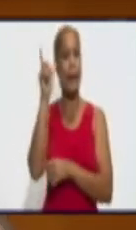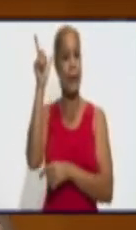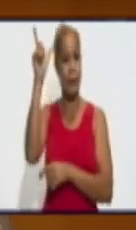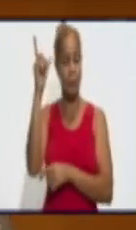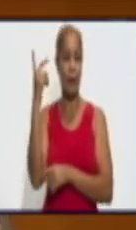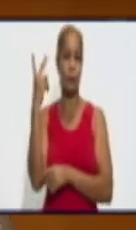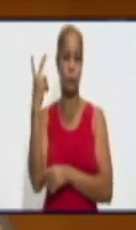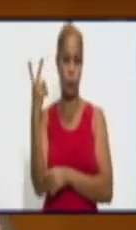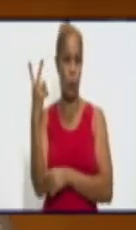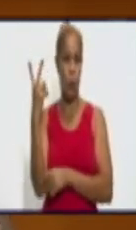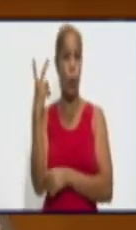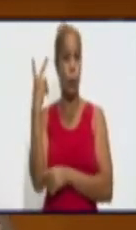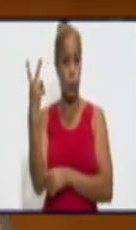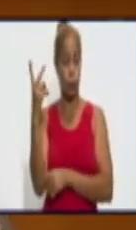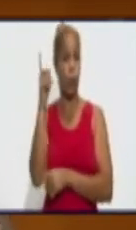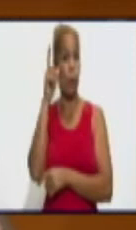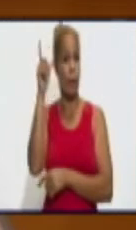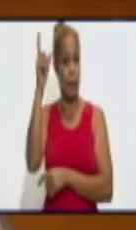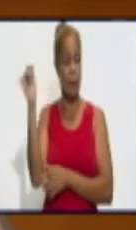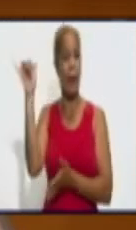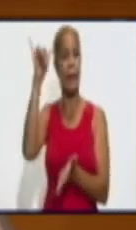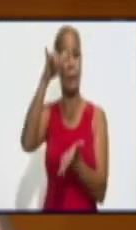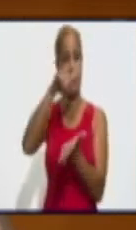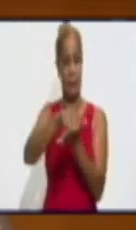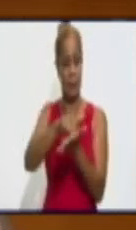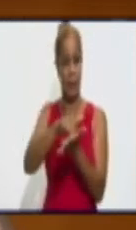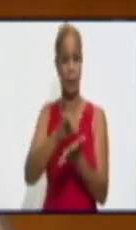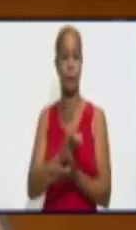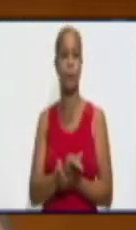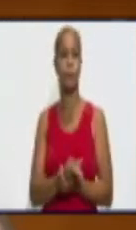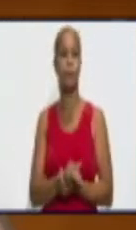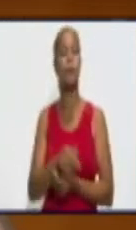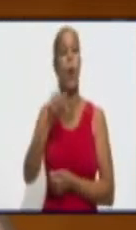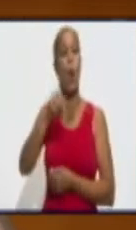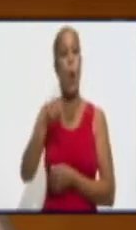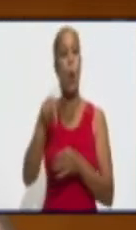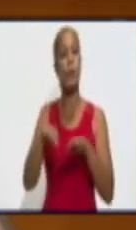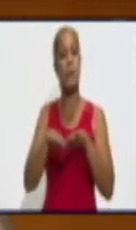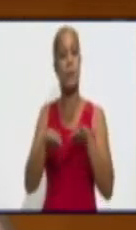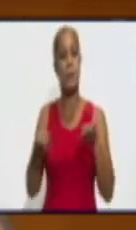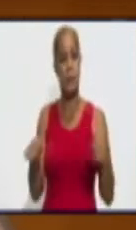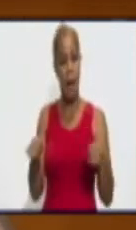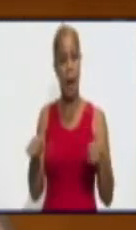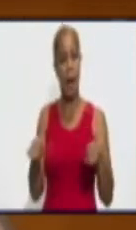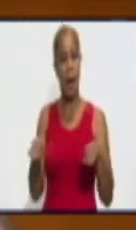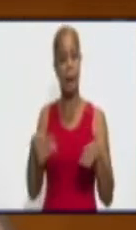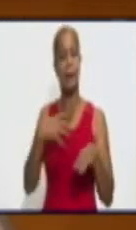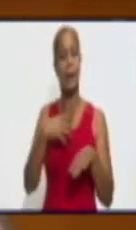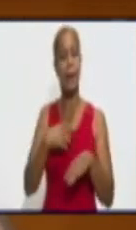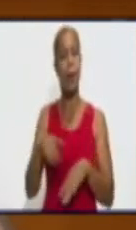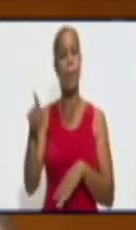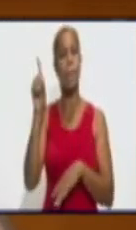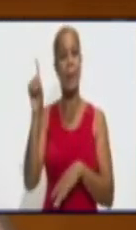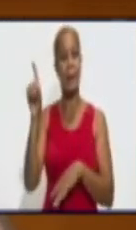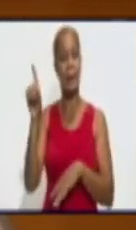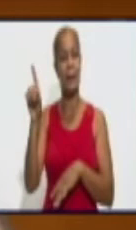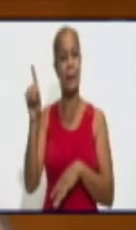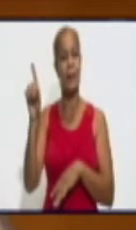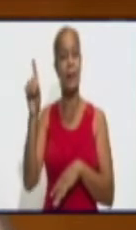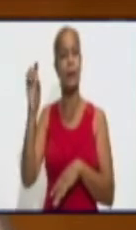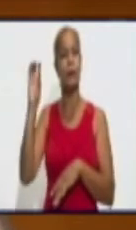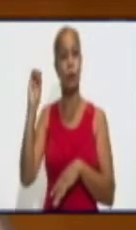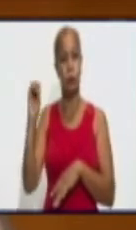2 de Guayarriba son importados viajeros procedentes de Rusia. Hoy ya arribamos a la cifra de 1.092 personas